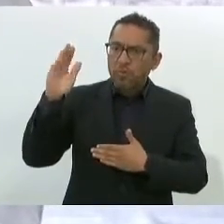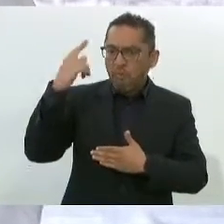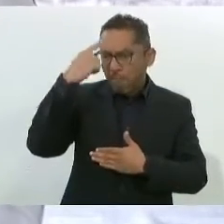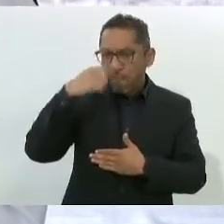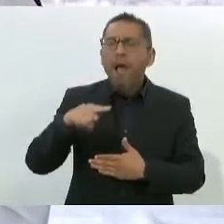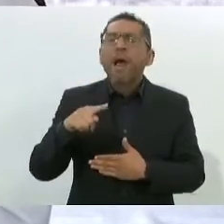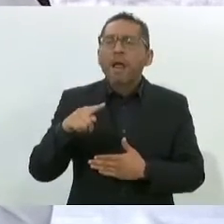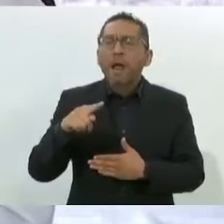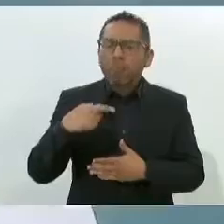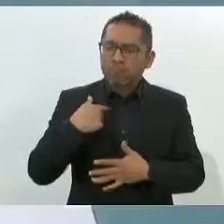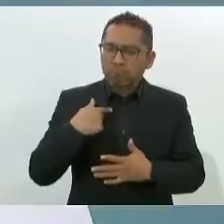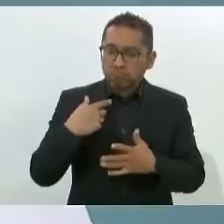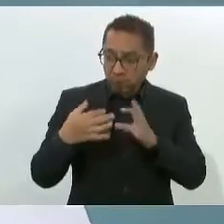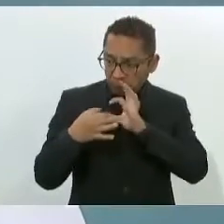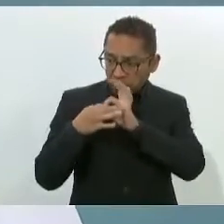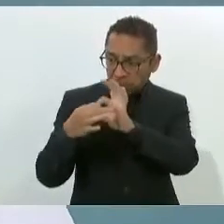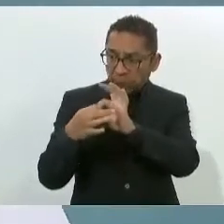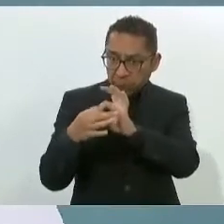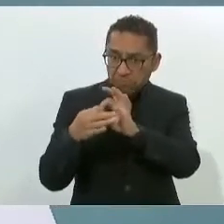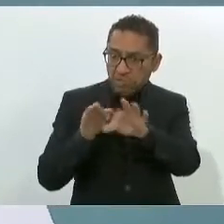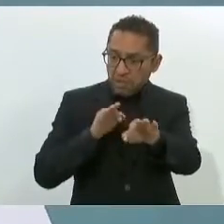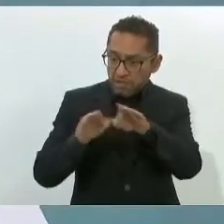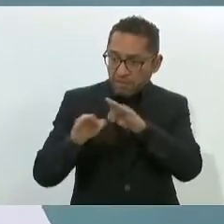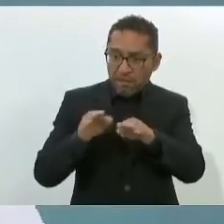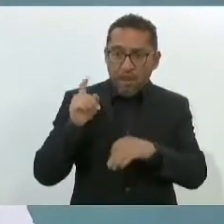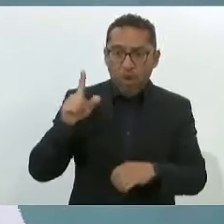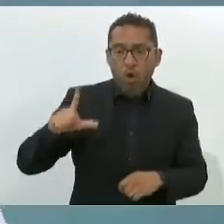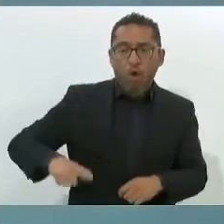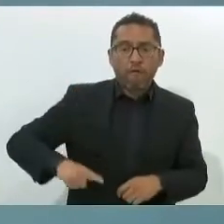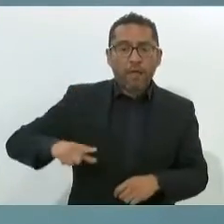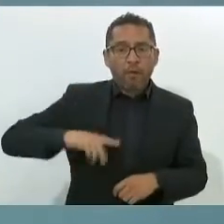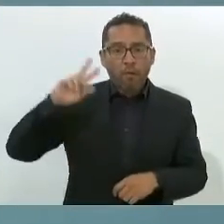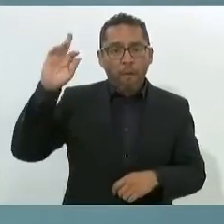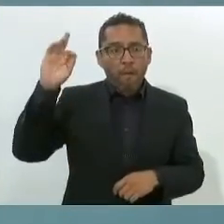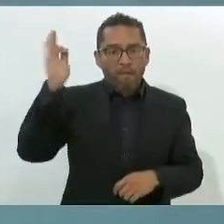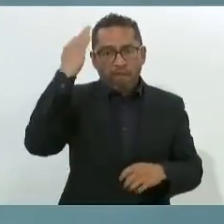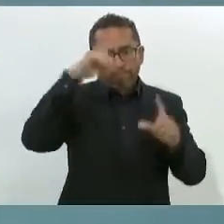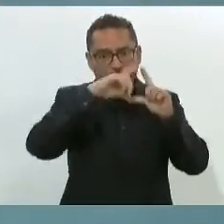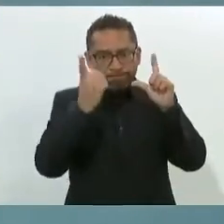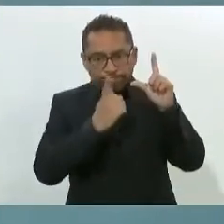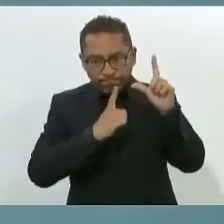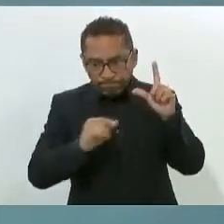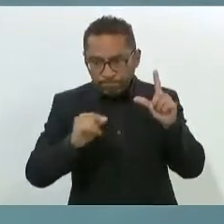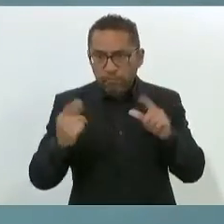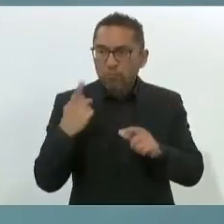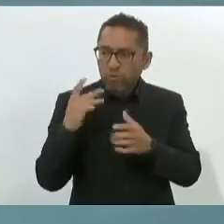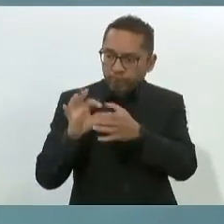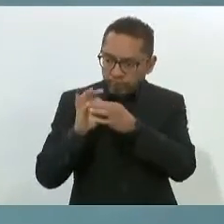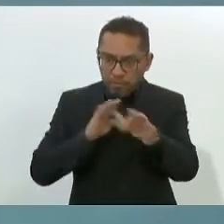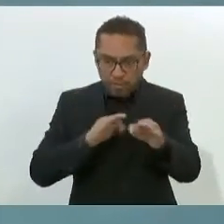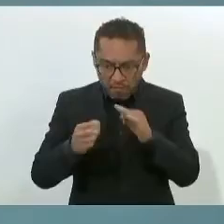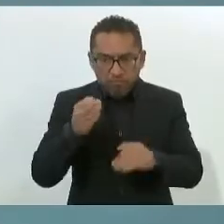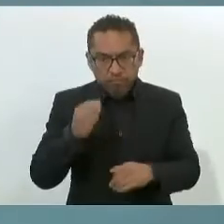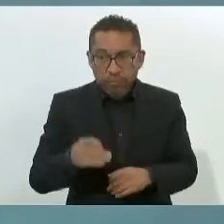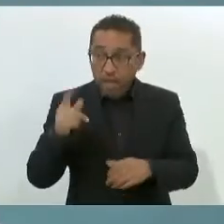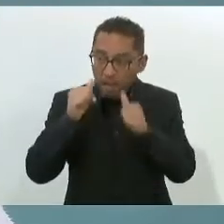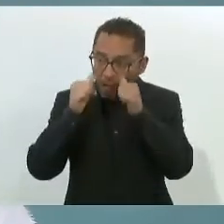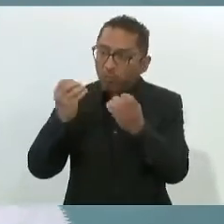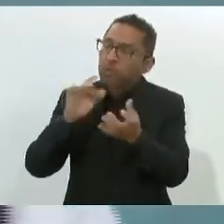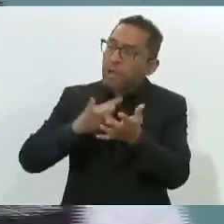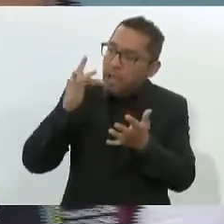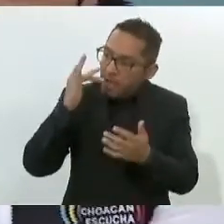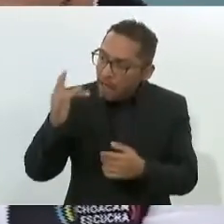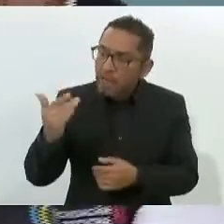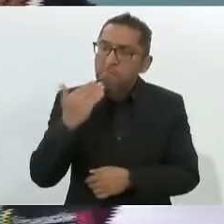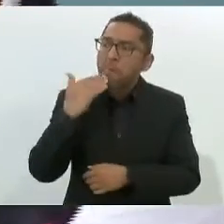coordinada con el gobierno de la República que usted encabeza. Por su atención, muchísimas gracias y nuevamente bienvenida y